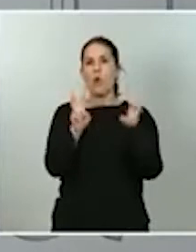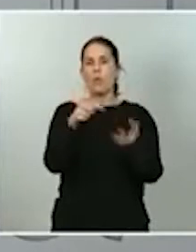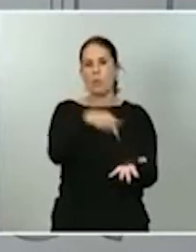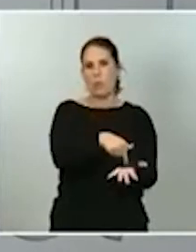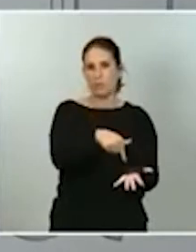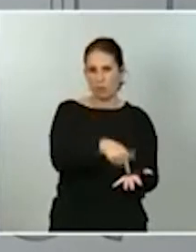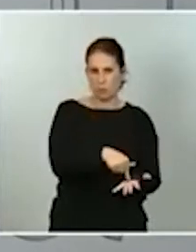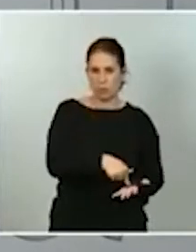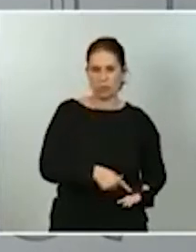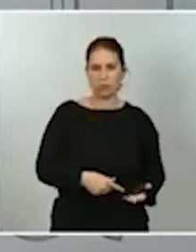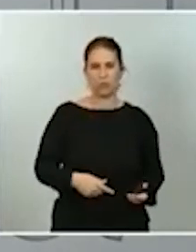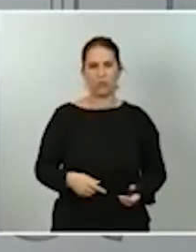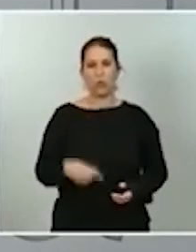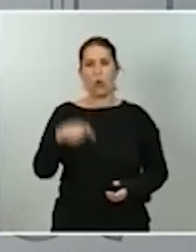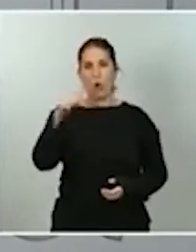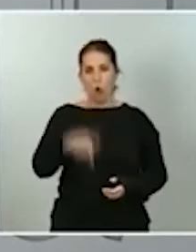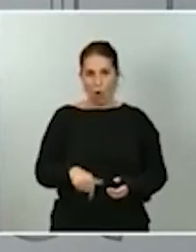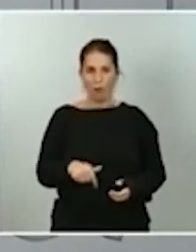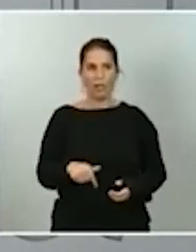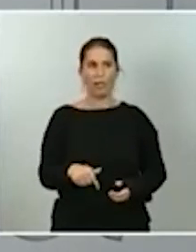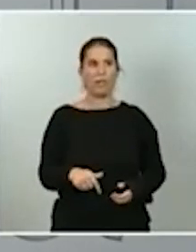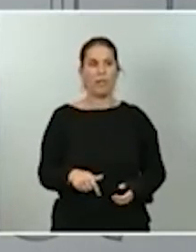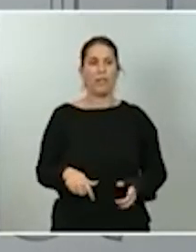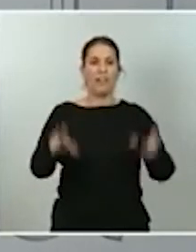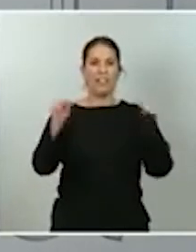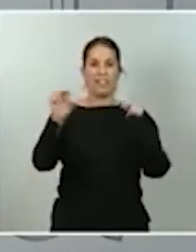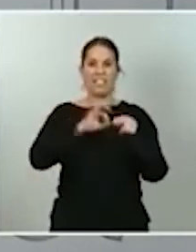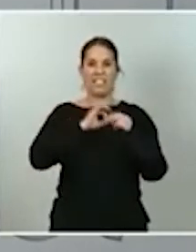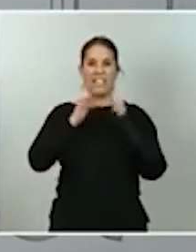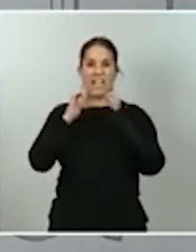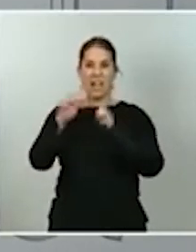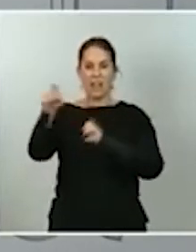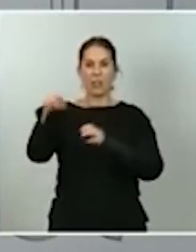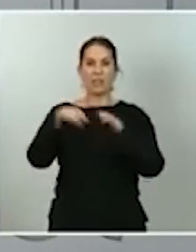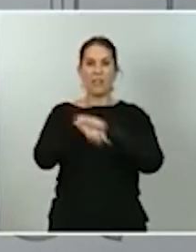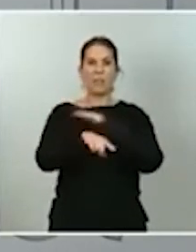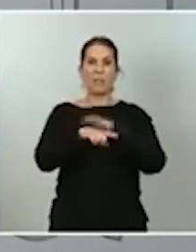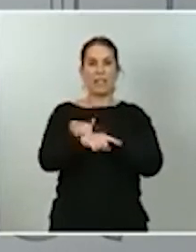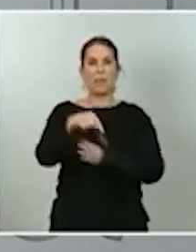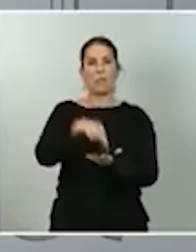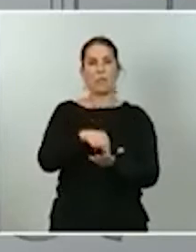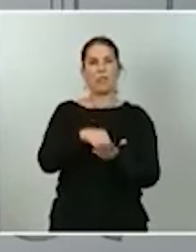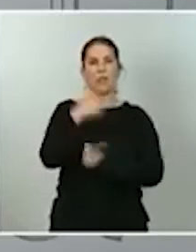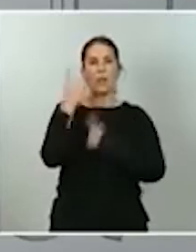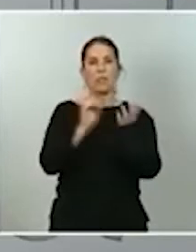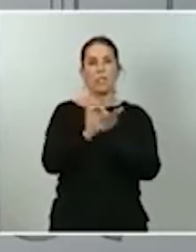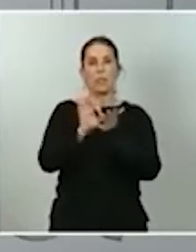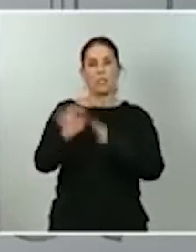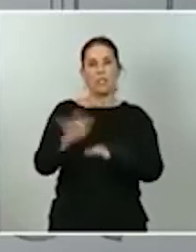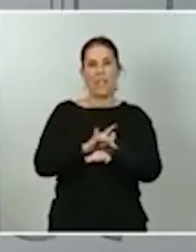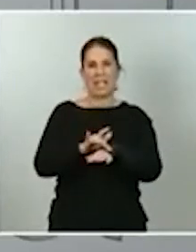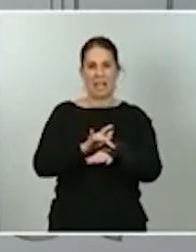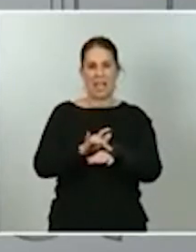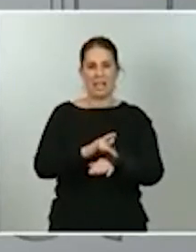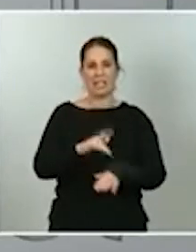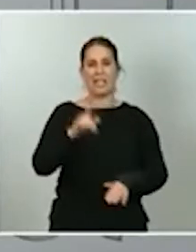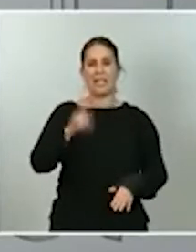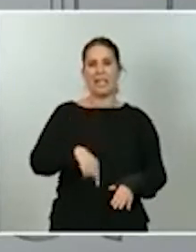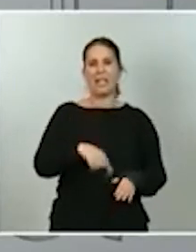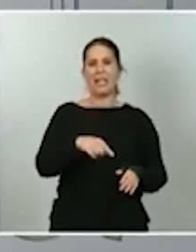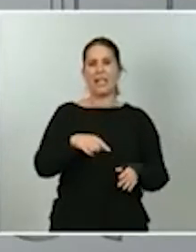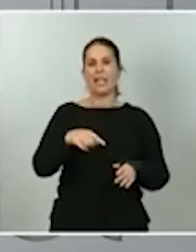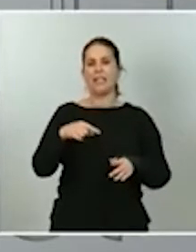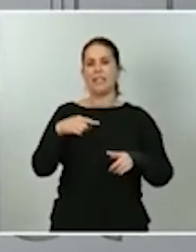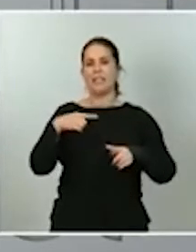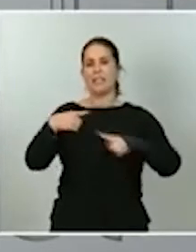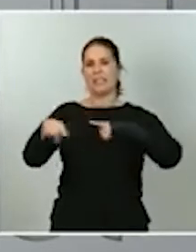hoy termina en el Senado el trámite del impuesto para determinados servicios digitales y el impuesto de transacciones financieras. Por